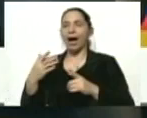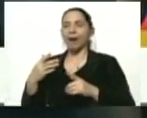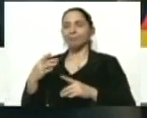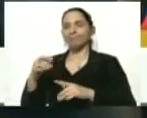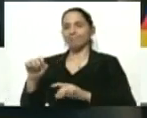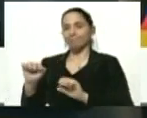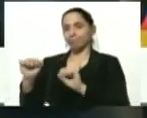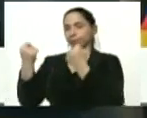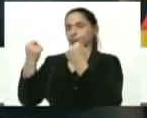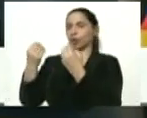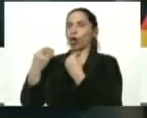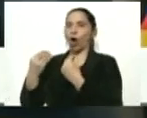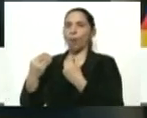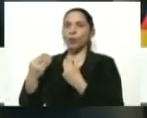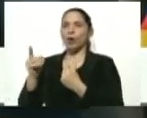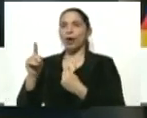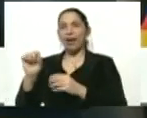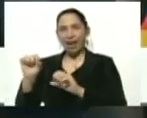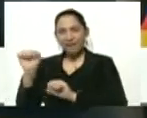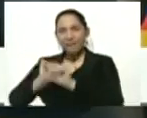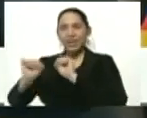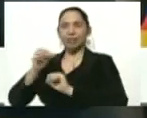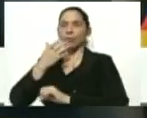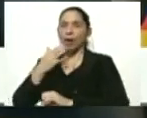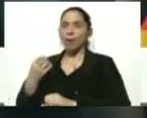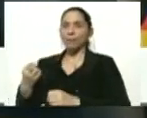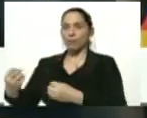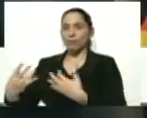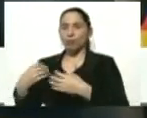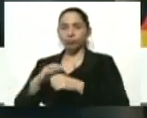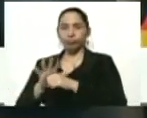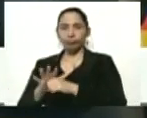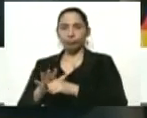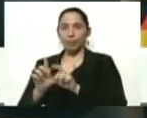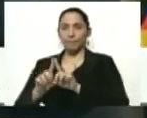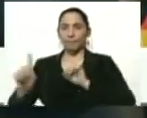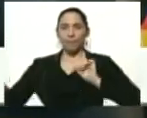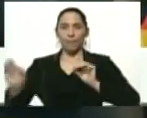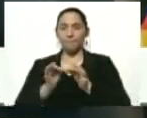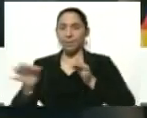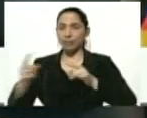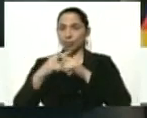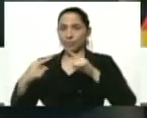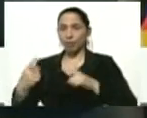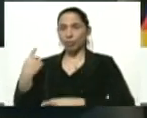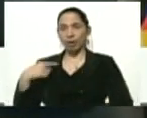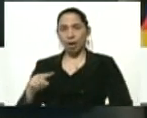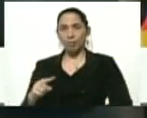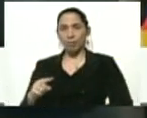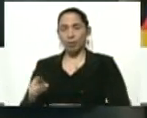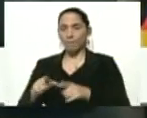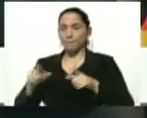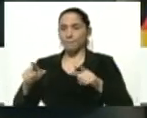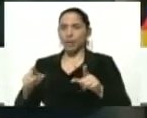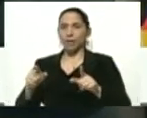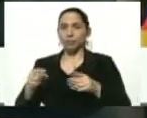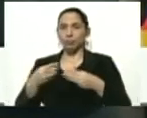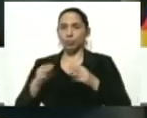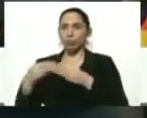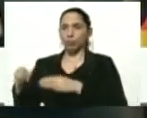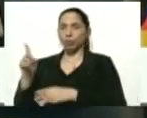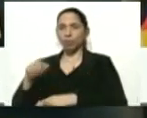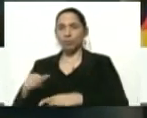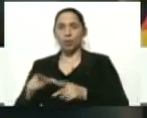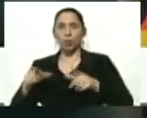y es muy importante que por lo menos metro y medio tengamos en los espacios públicos y también en los sitios de